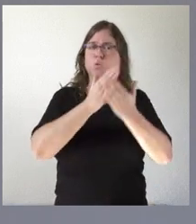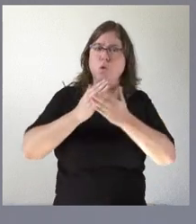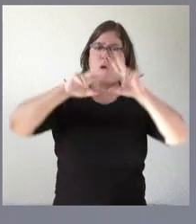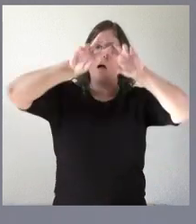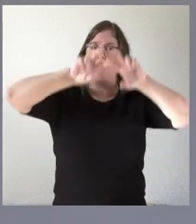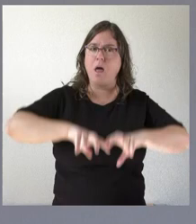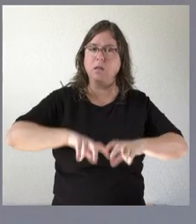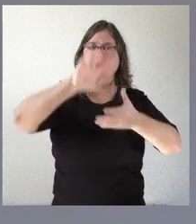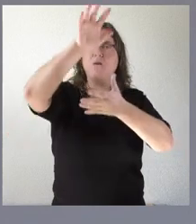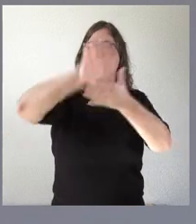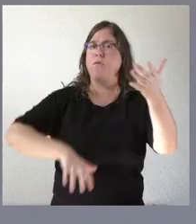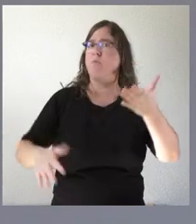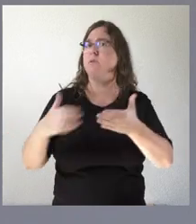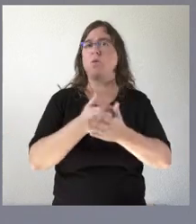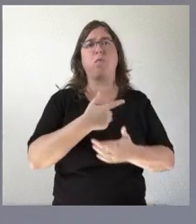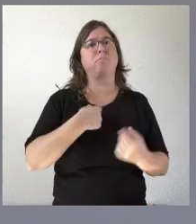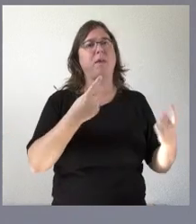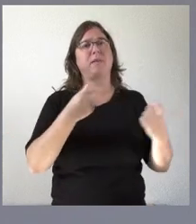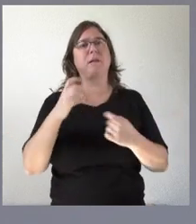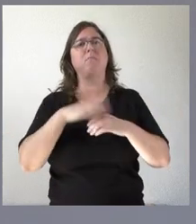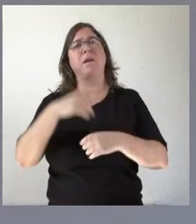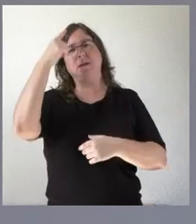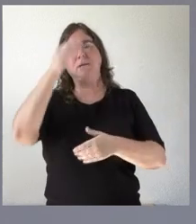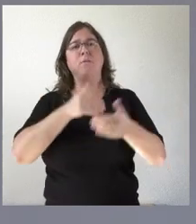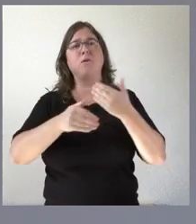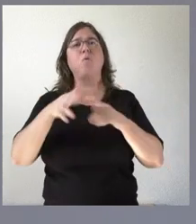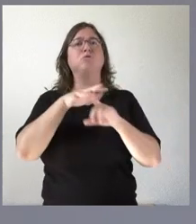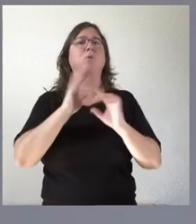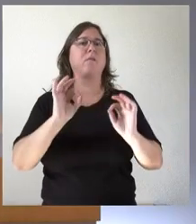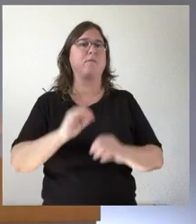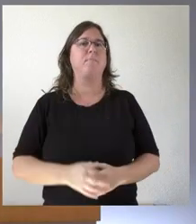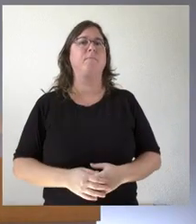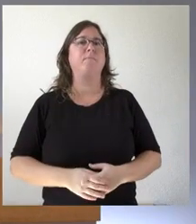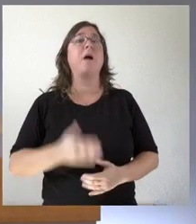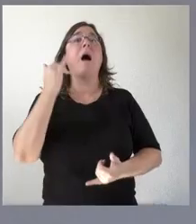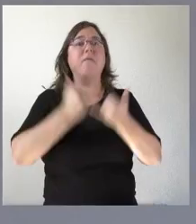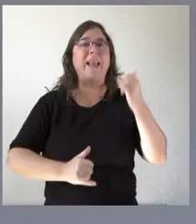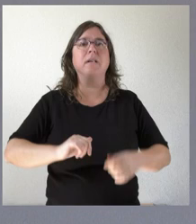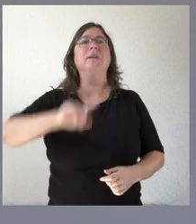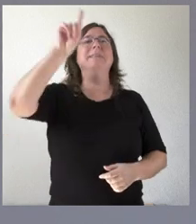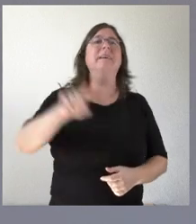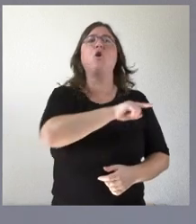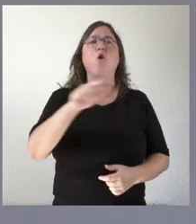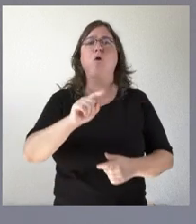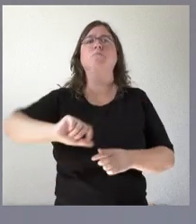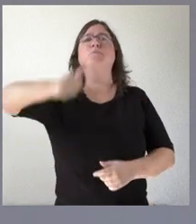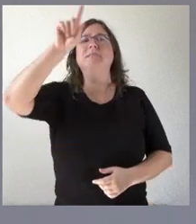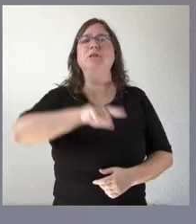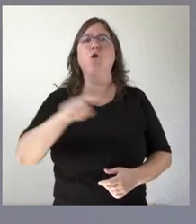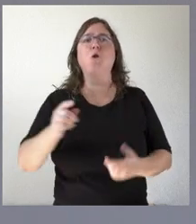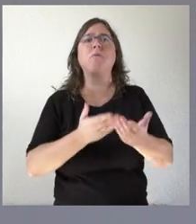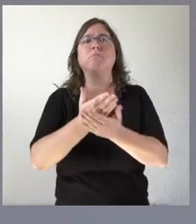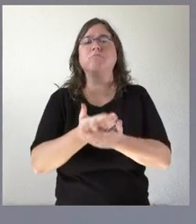informes los que creamos oportunos en este ámbito para conocer con más detalle esta realidad ¿entonces licitan o no? es que no acabo de verlo pues